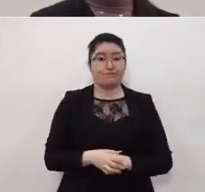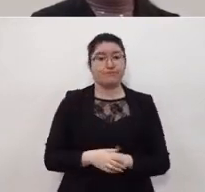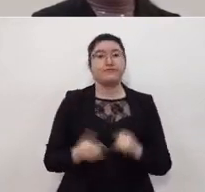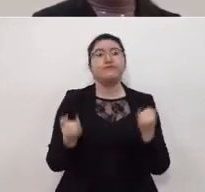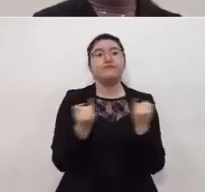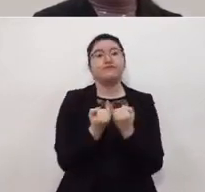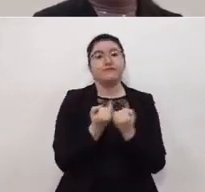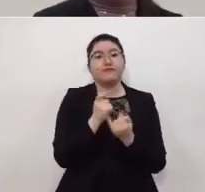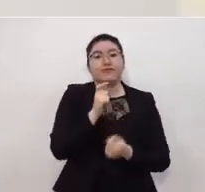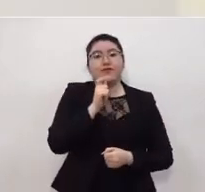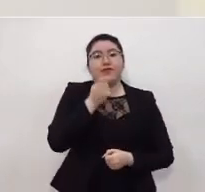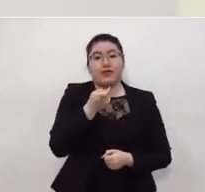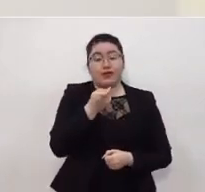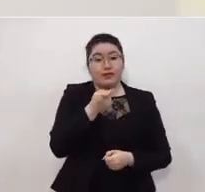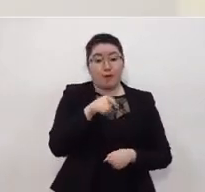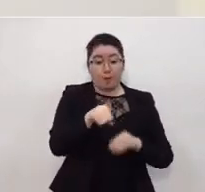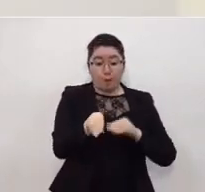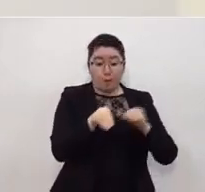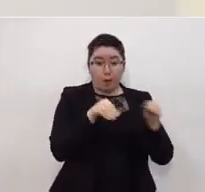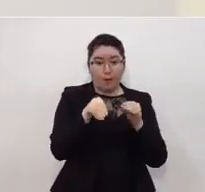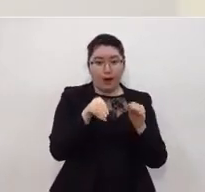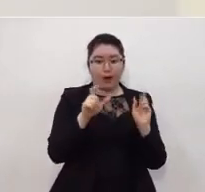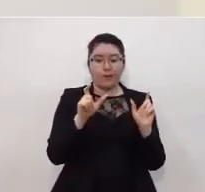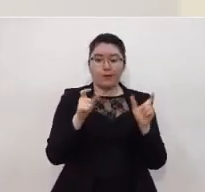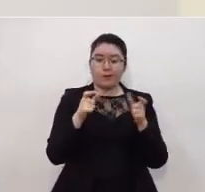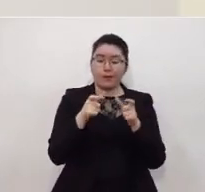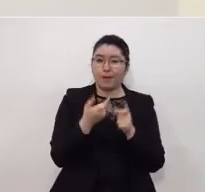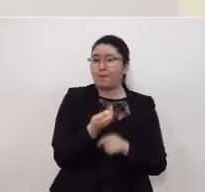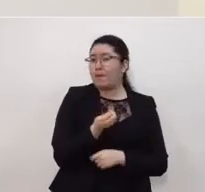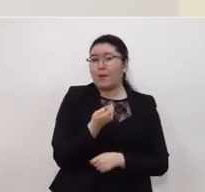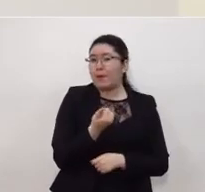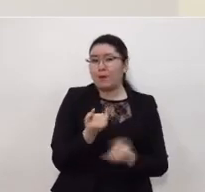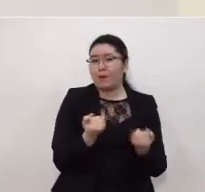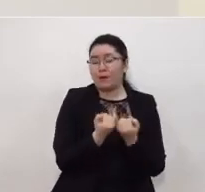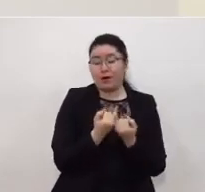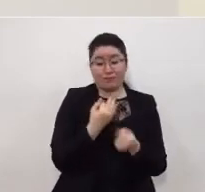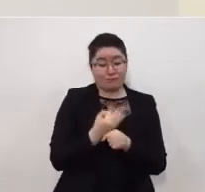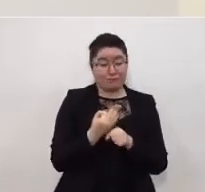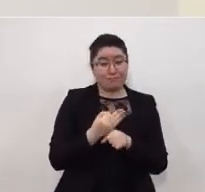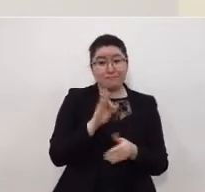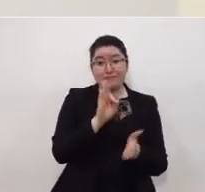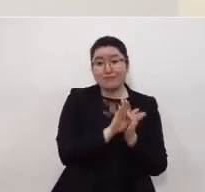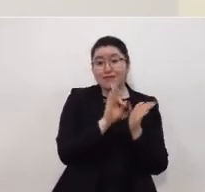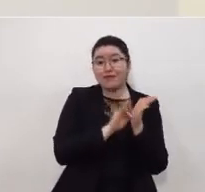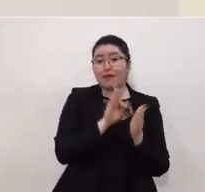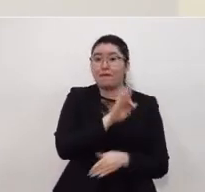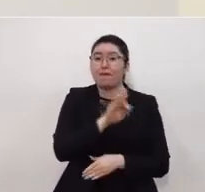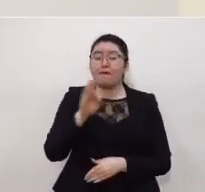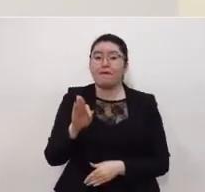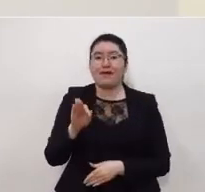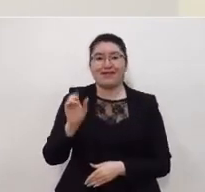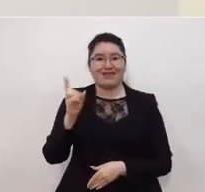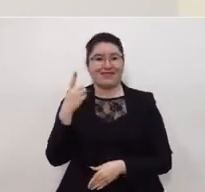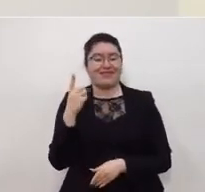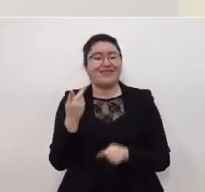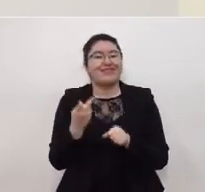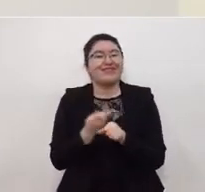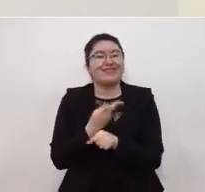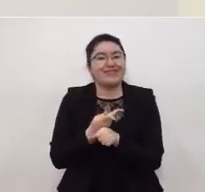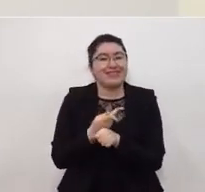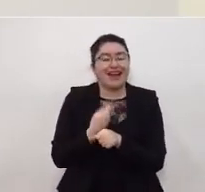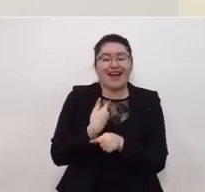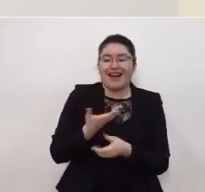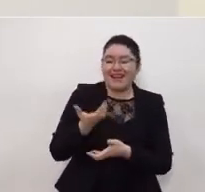también se traduzca en una disminución de la movilidad estamos en las fechas decembrinas en donde hay convivios queremos